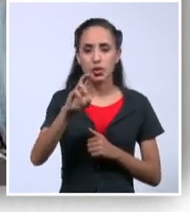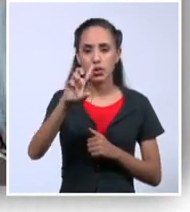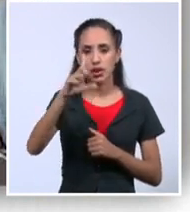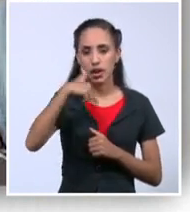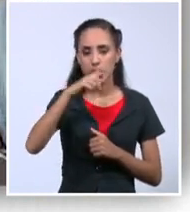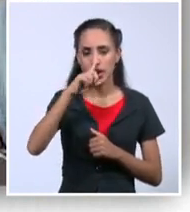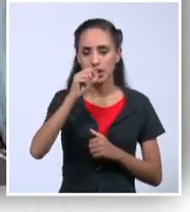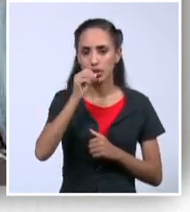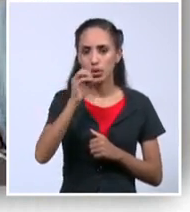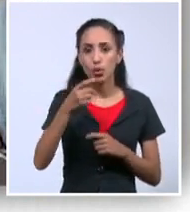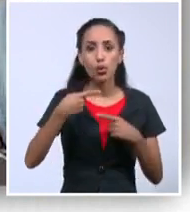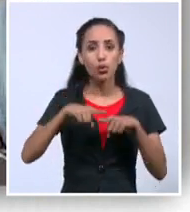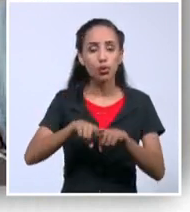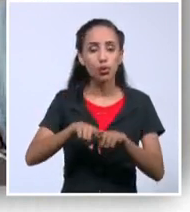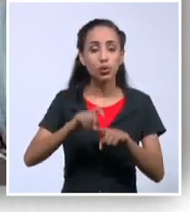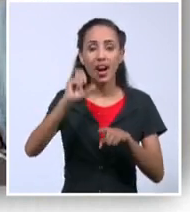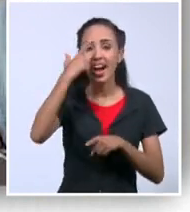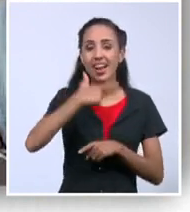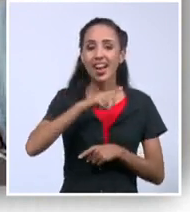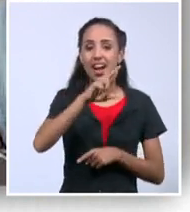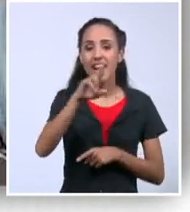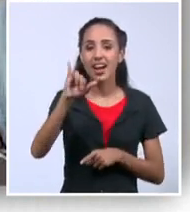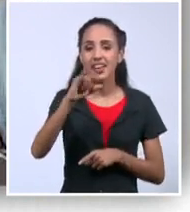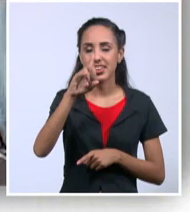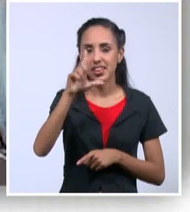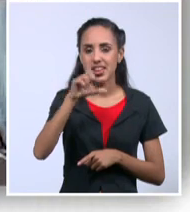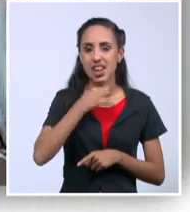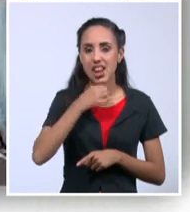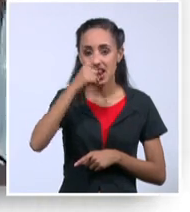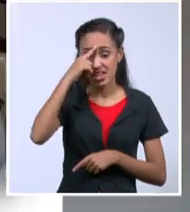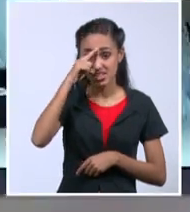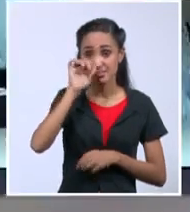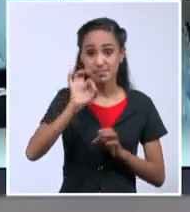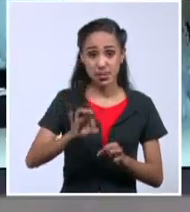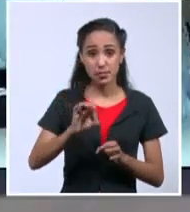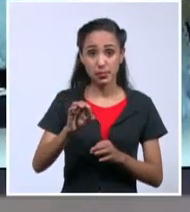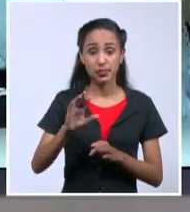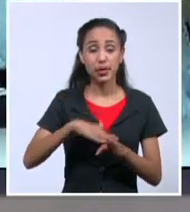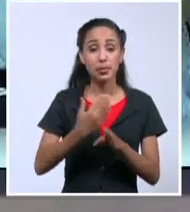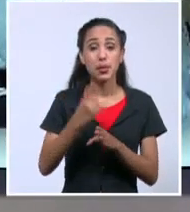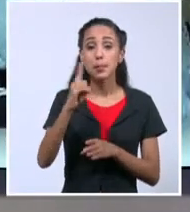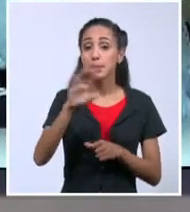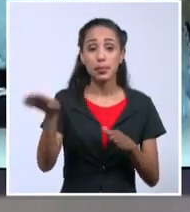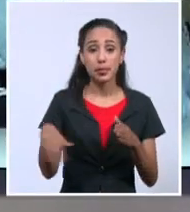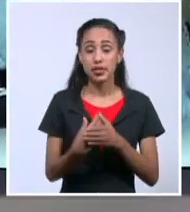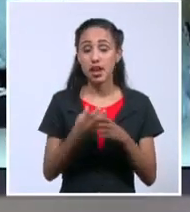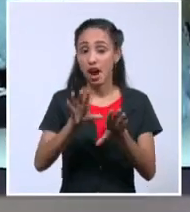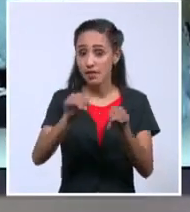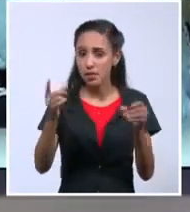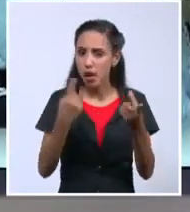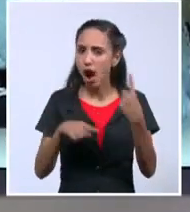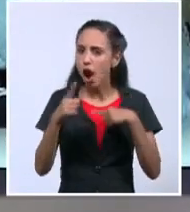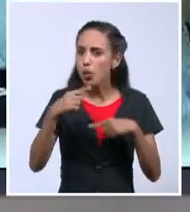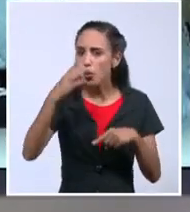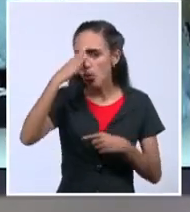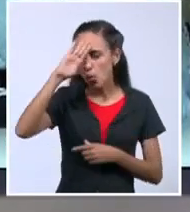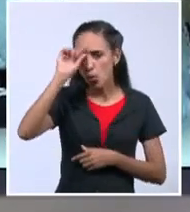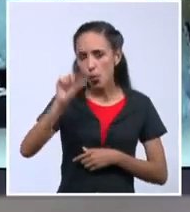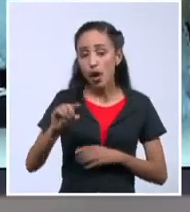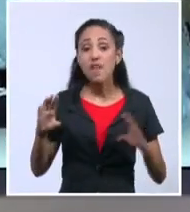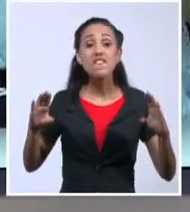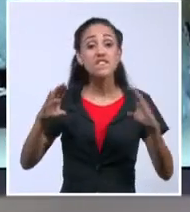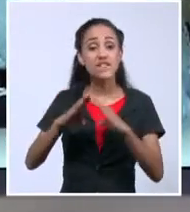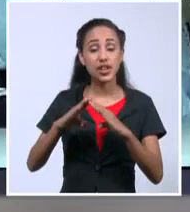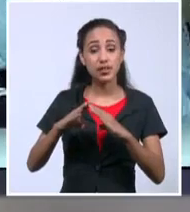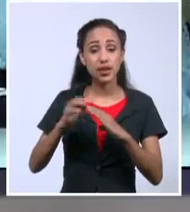Posada Carriles. Miren, después del primer día que hablamos de Orlando, algunos cubanos que viven en la Florida